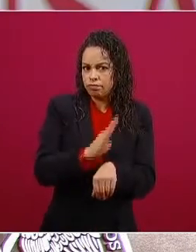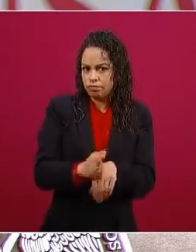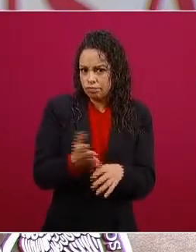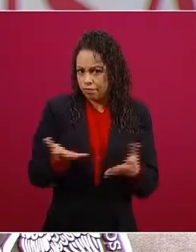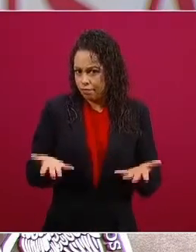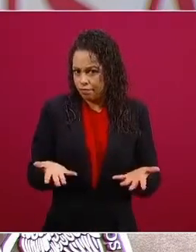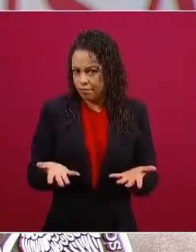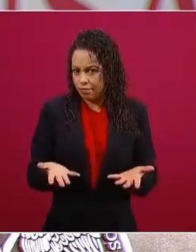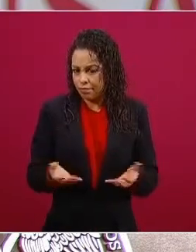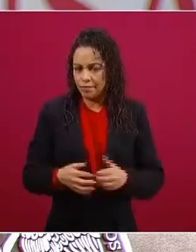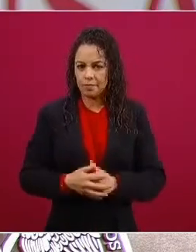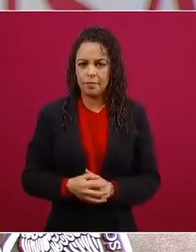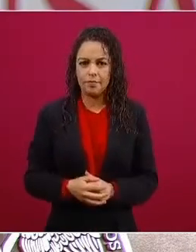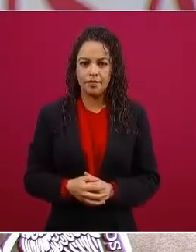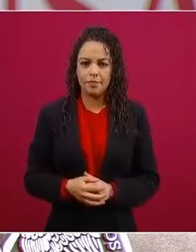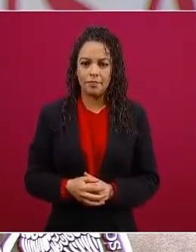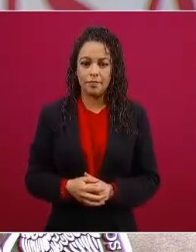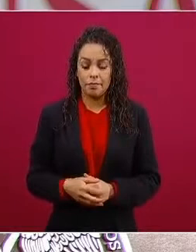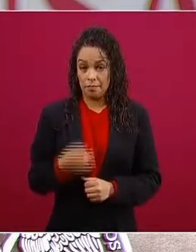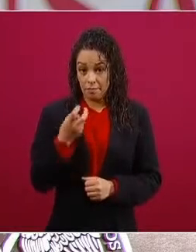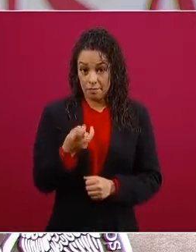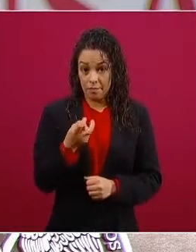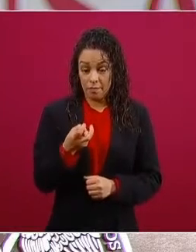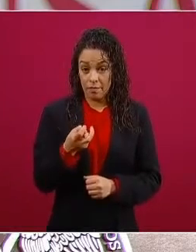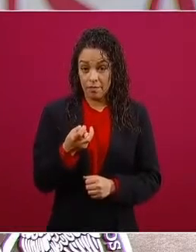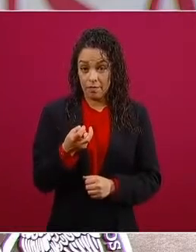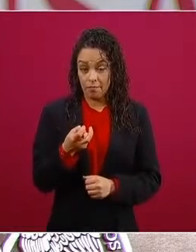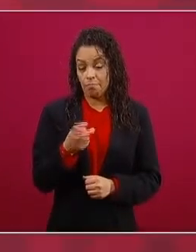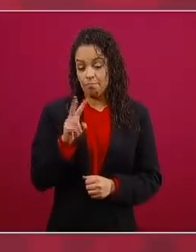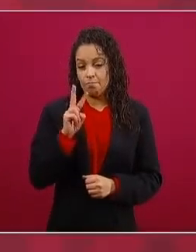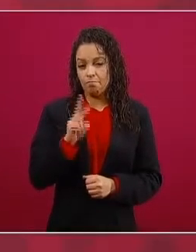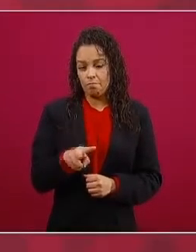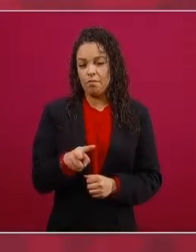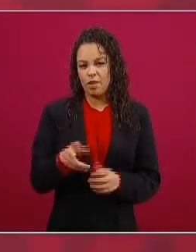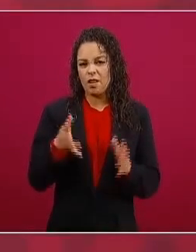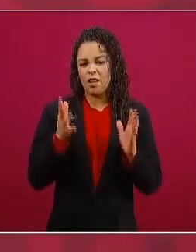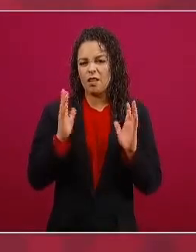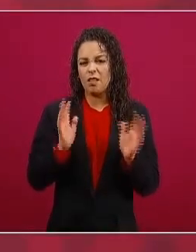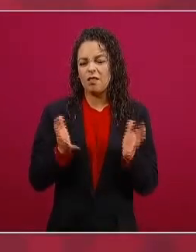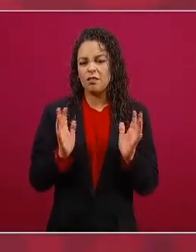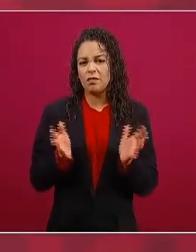Todo esto ya se ha empezado a